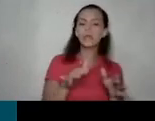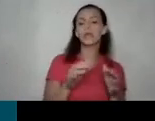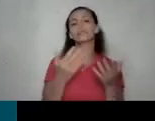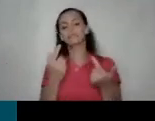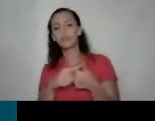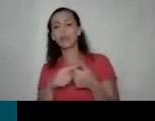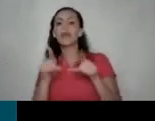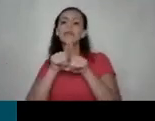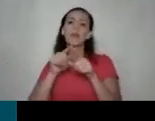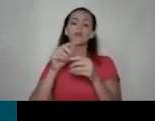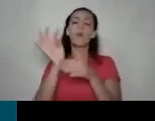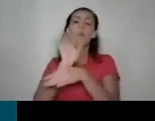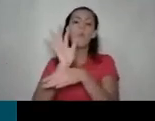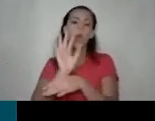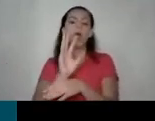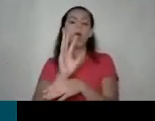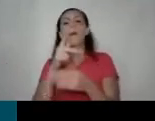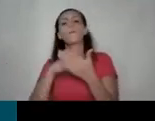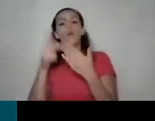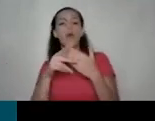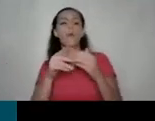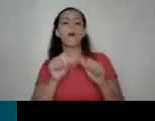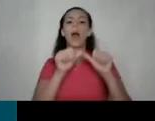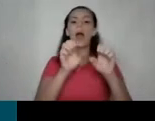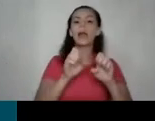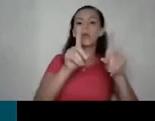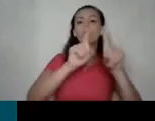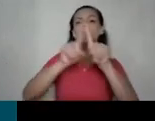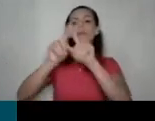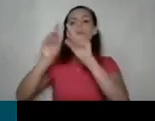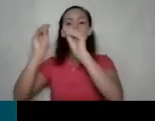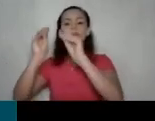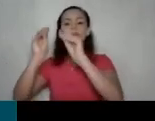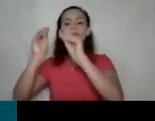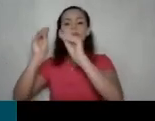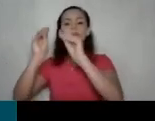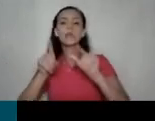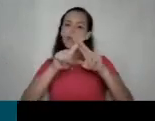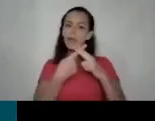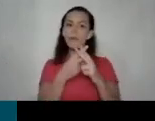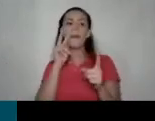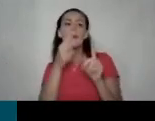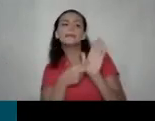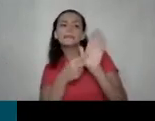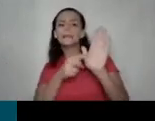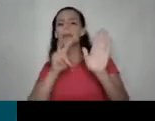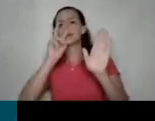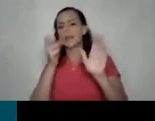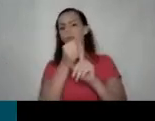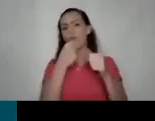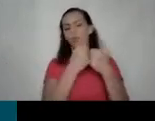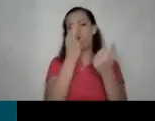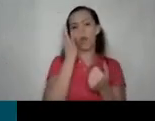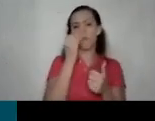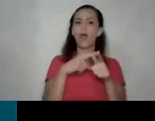que también los programas académicos educativos de diferentes casas de enseñanza también empiezan a visibilizar este tema entonces